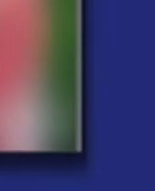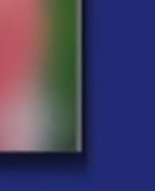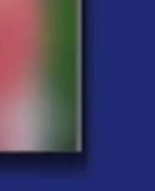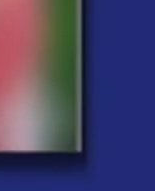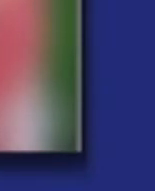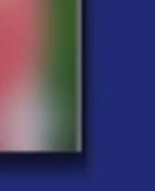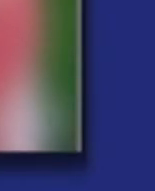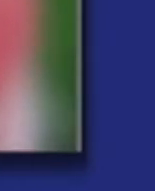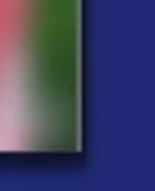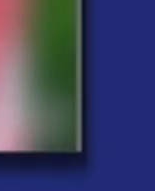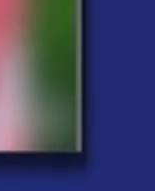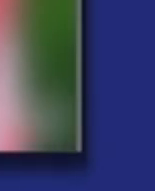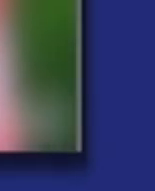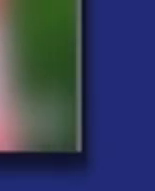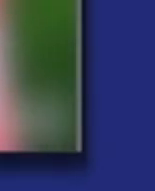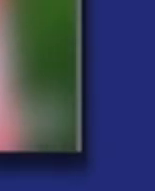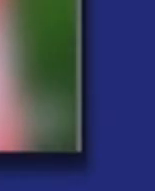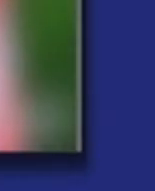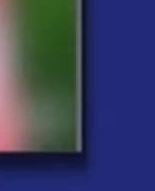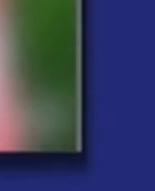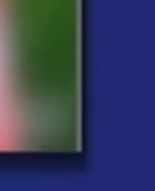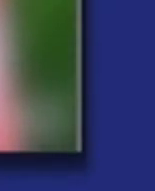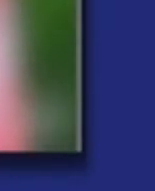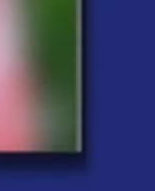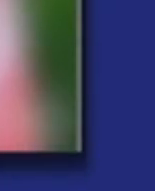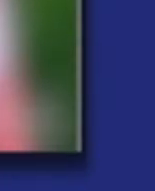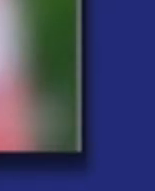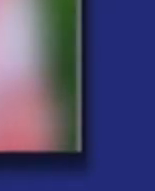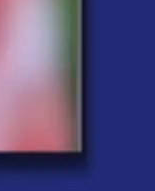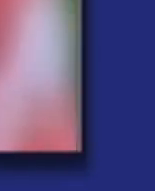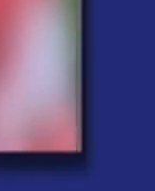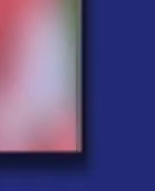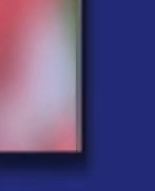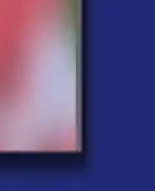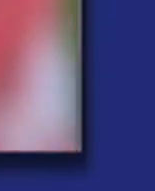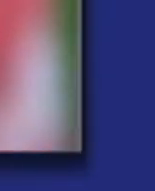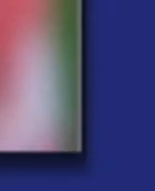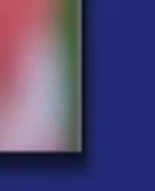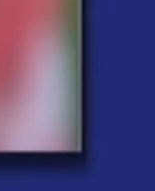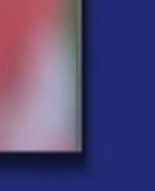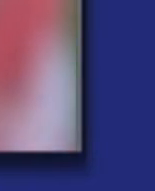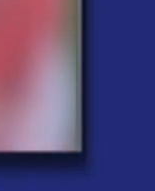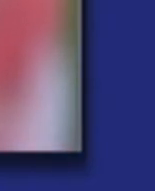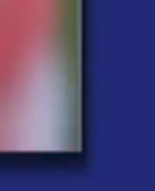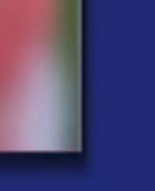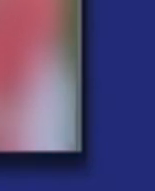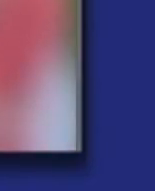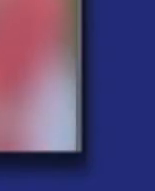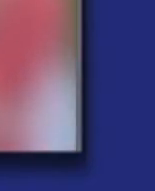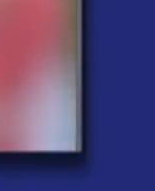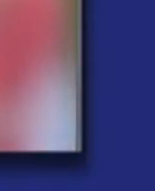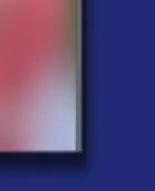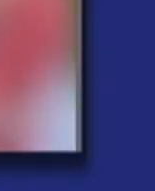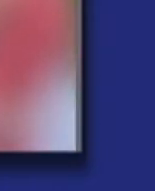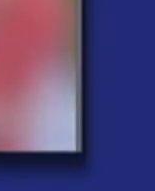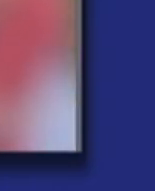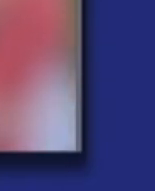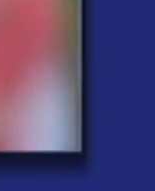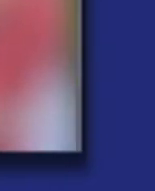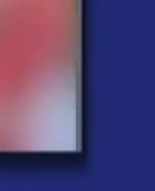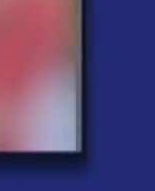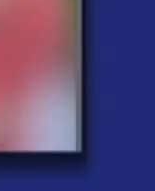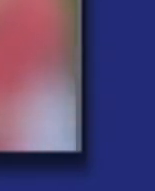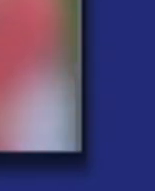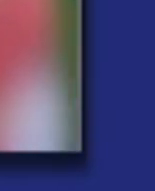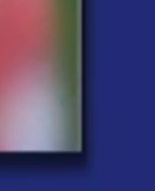poniendo viejos, los deditos en los pies. El hambre lleva en sus cachos algodón de sus ovejos, su